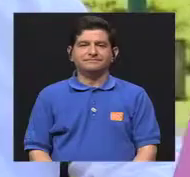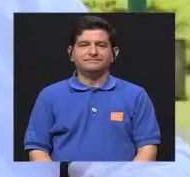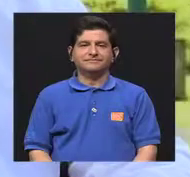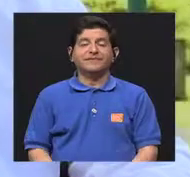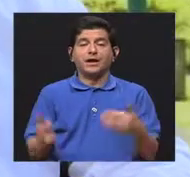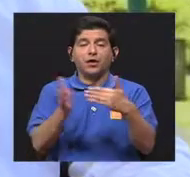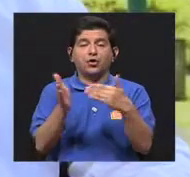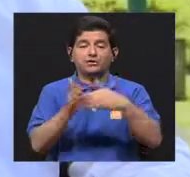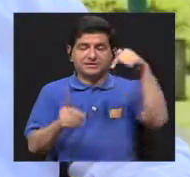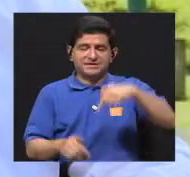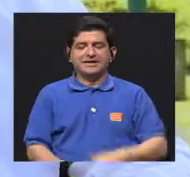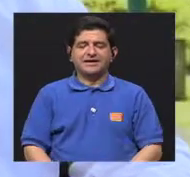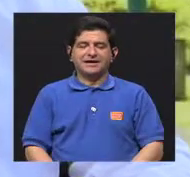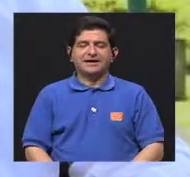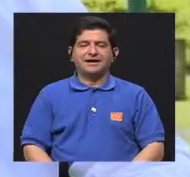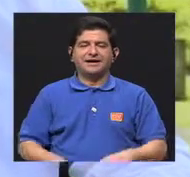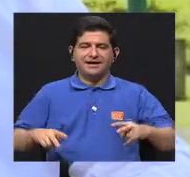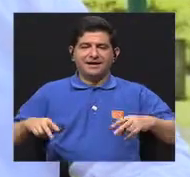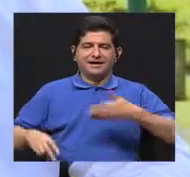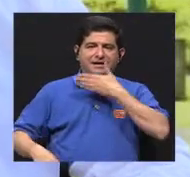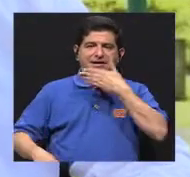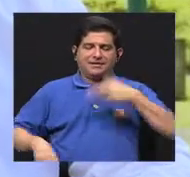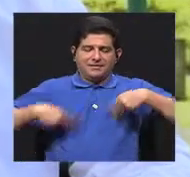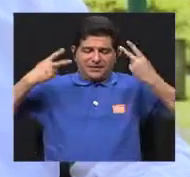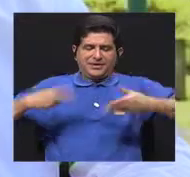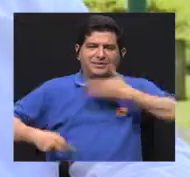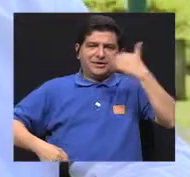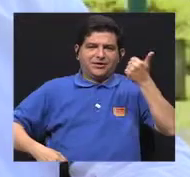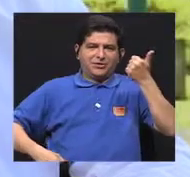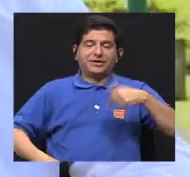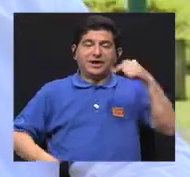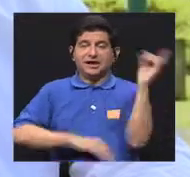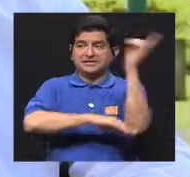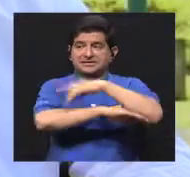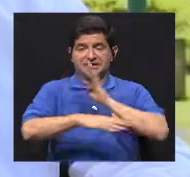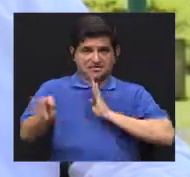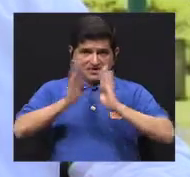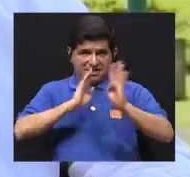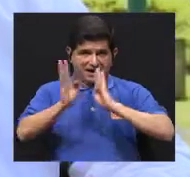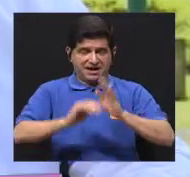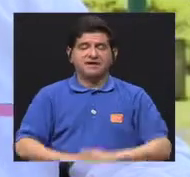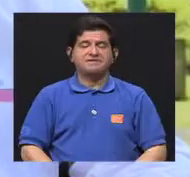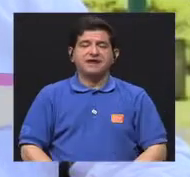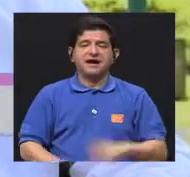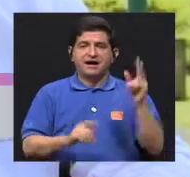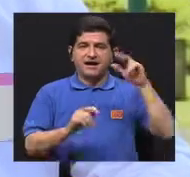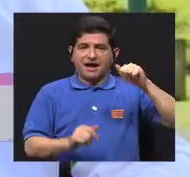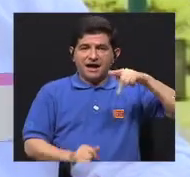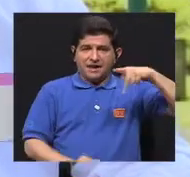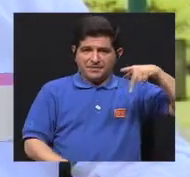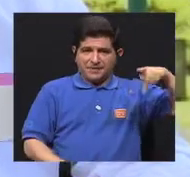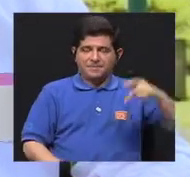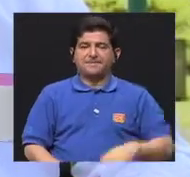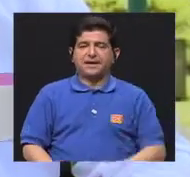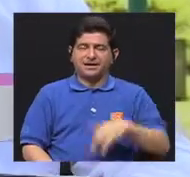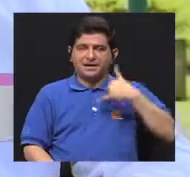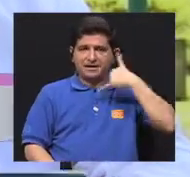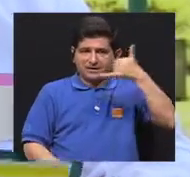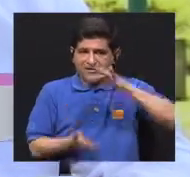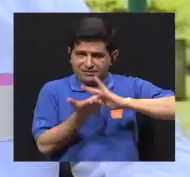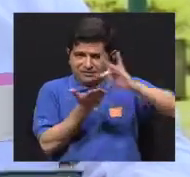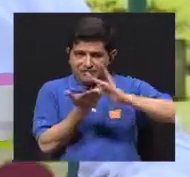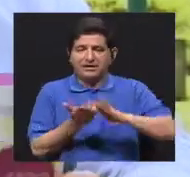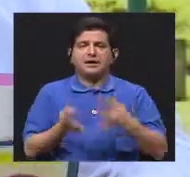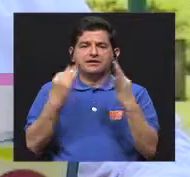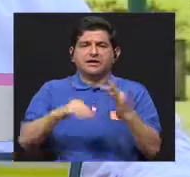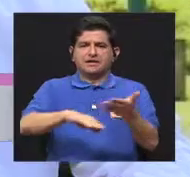Estamos de regreso en Vivir Mejor. El día de hoy, conversando acerca de las aplicaciones móviles para